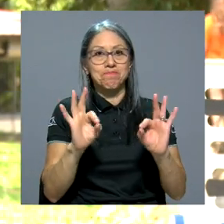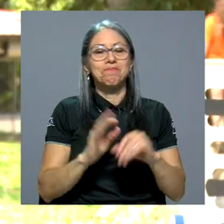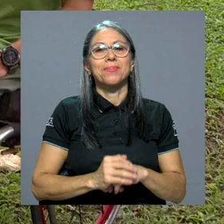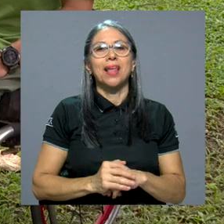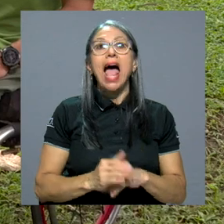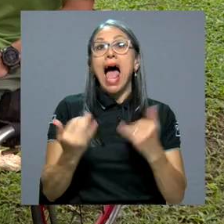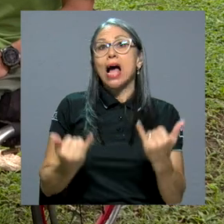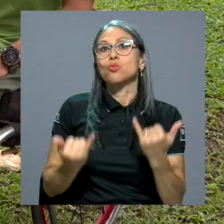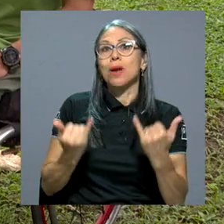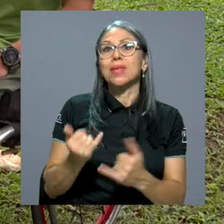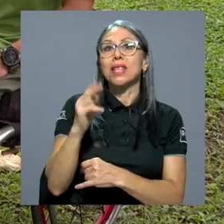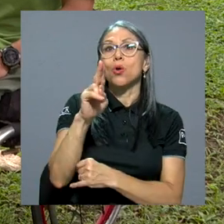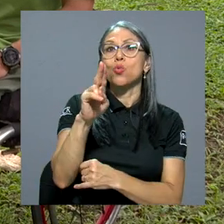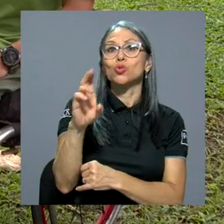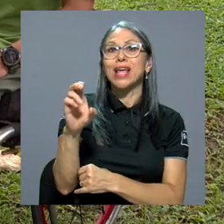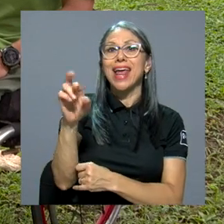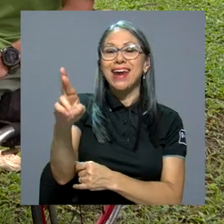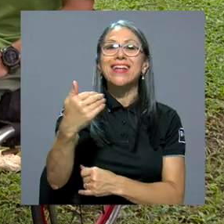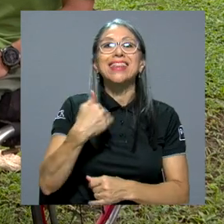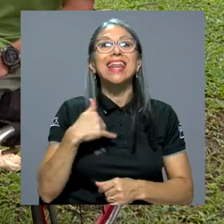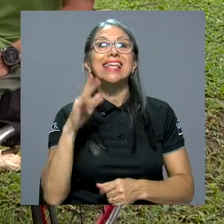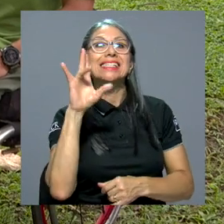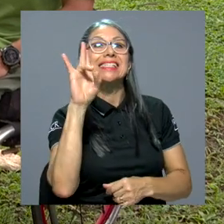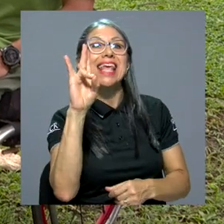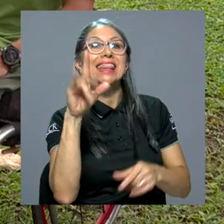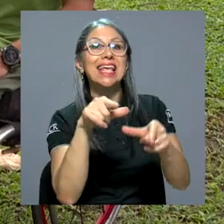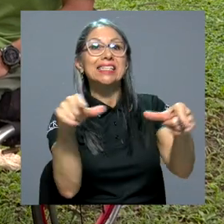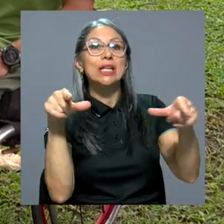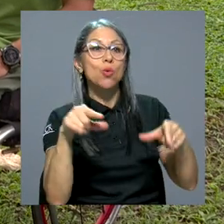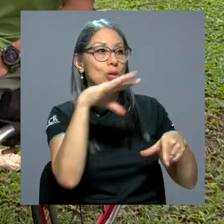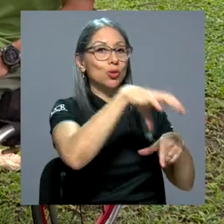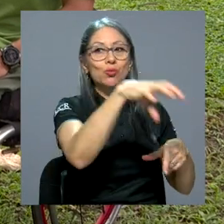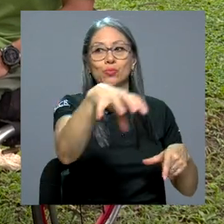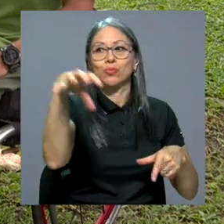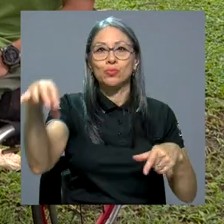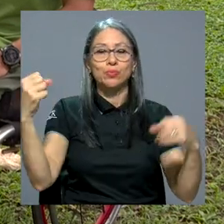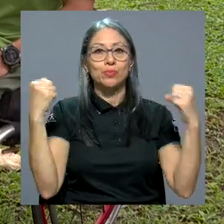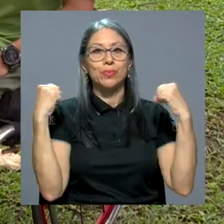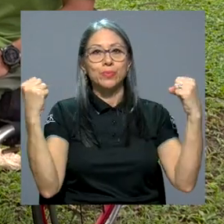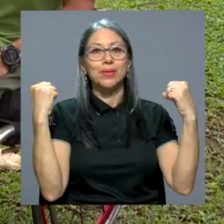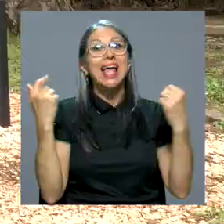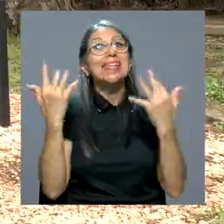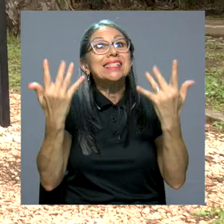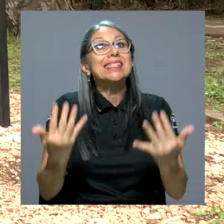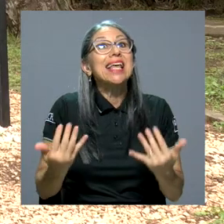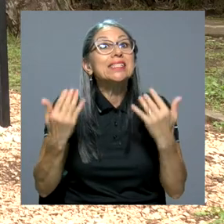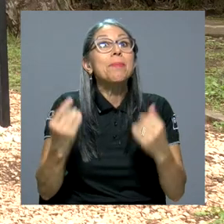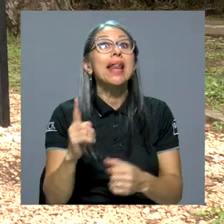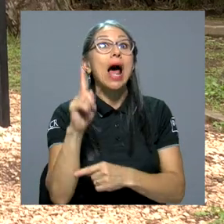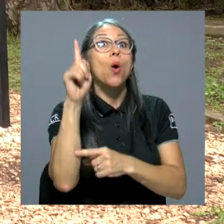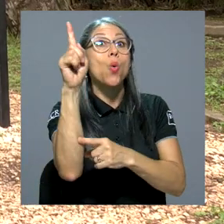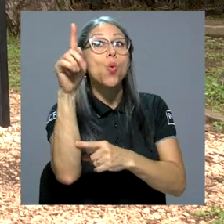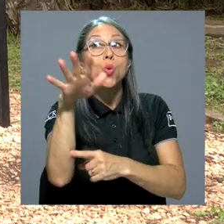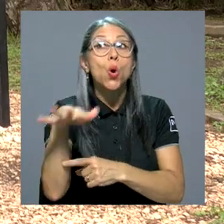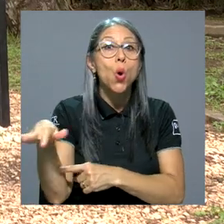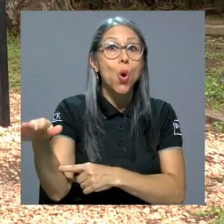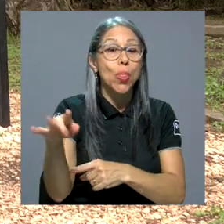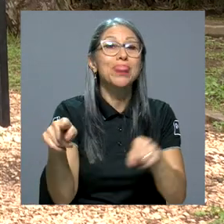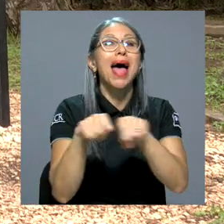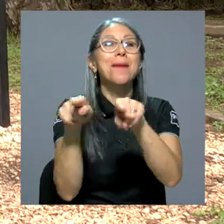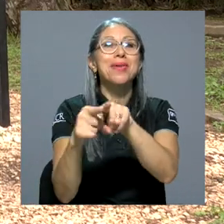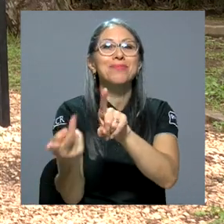limpieza. Actualmente la UCR cuenta con siete circuitos biosaludables y se espera colocar un circuito de